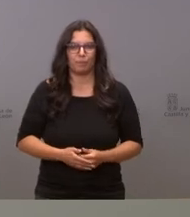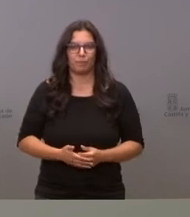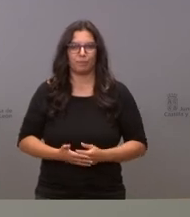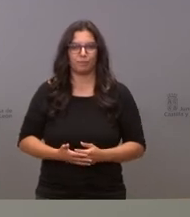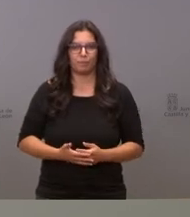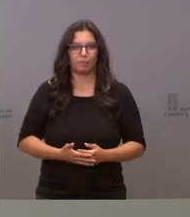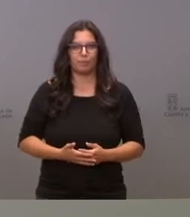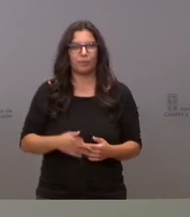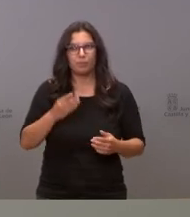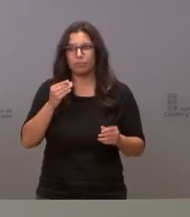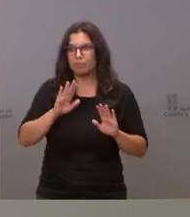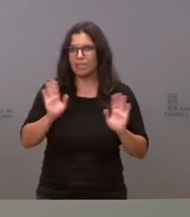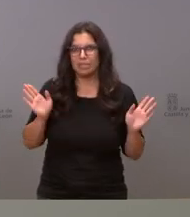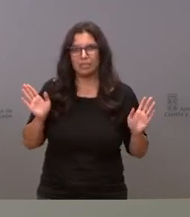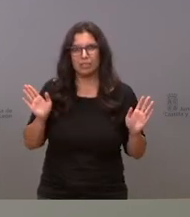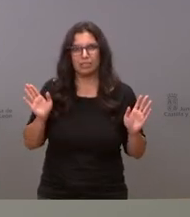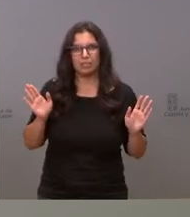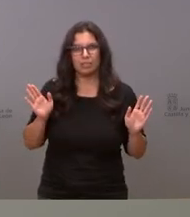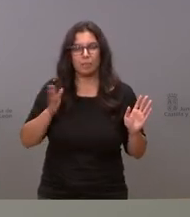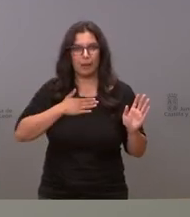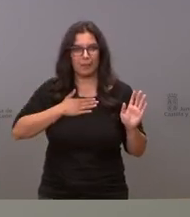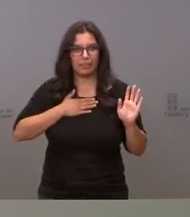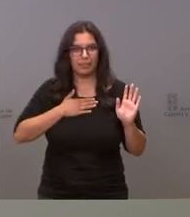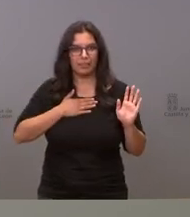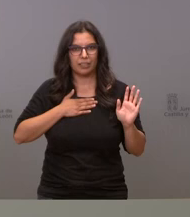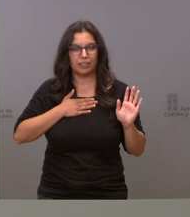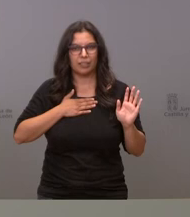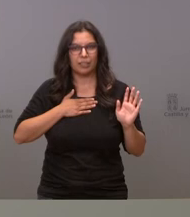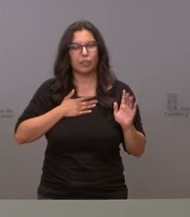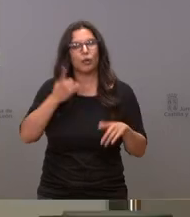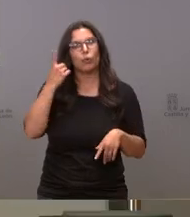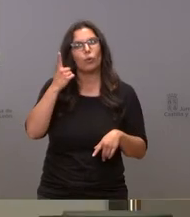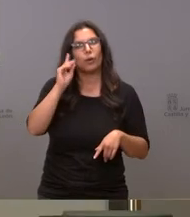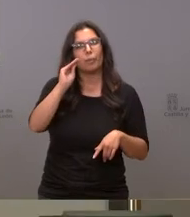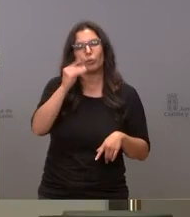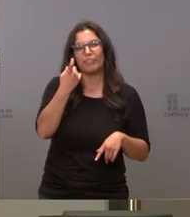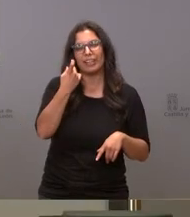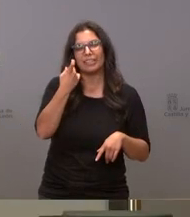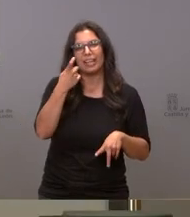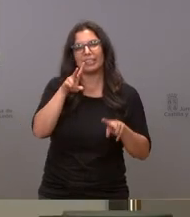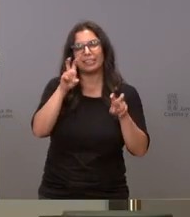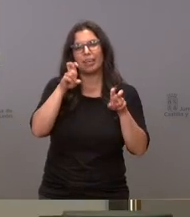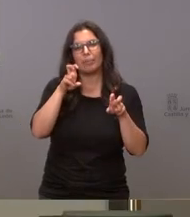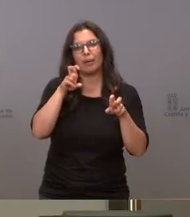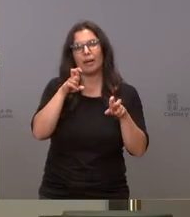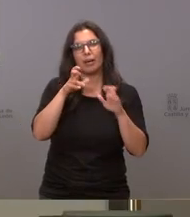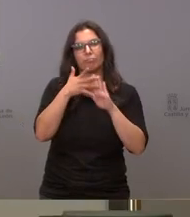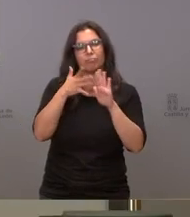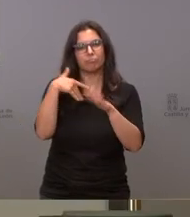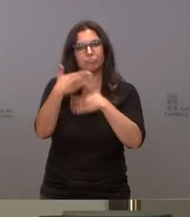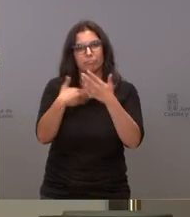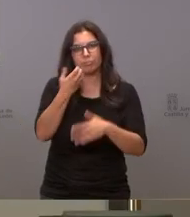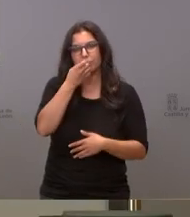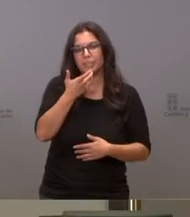y yo creo que no había nada más ¿no? para mí sí quedaba una pregunta pendiente sobre el avance a buen ritmo y si se